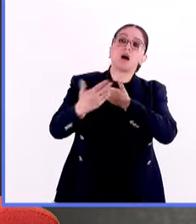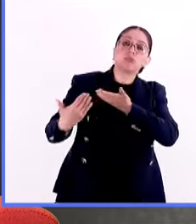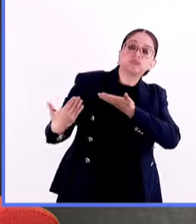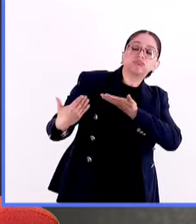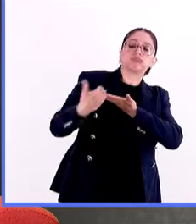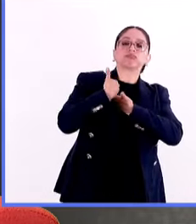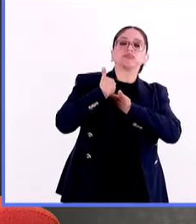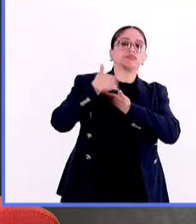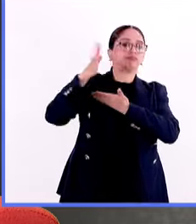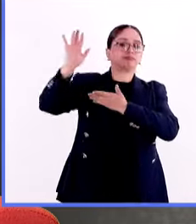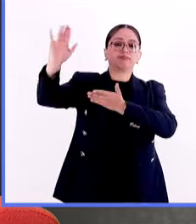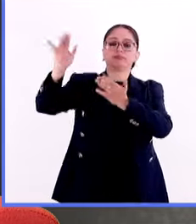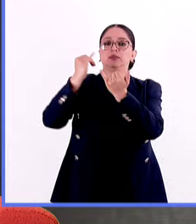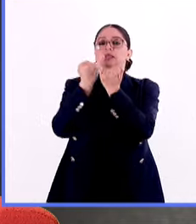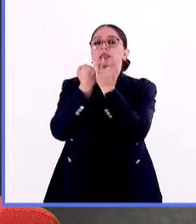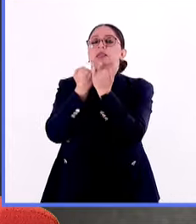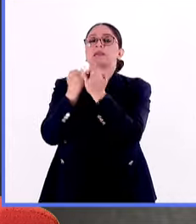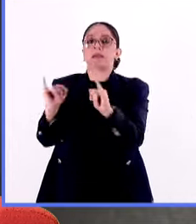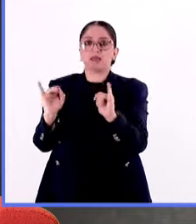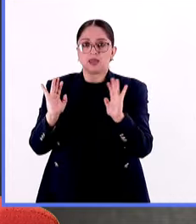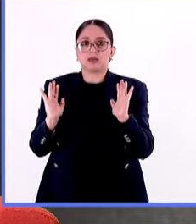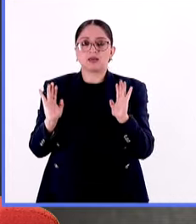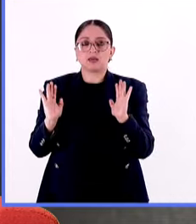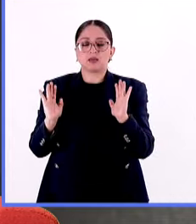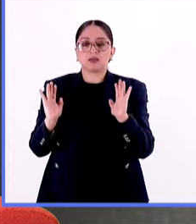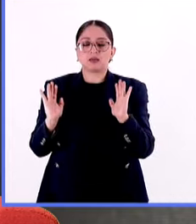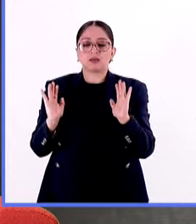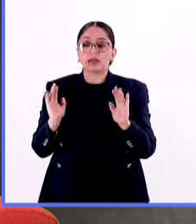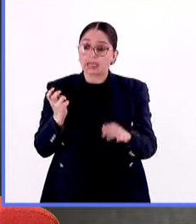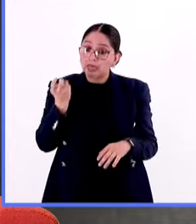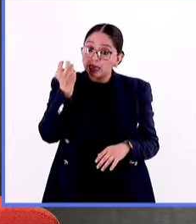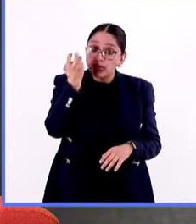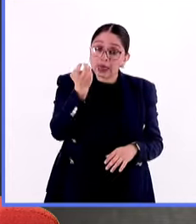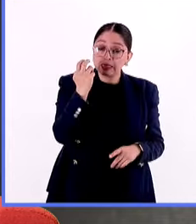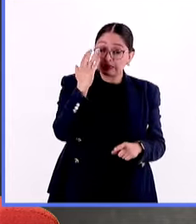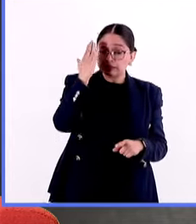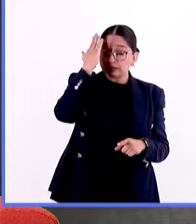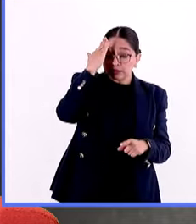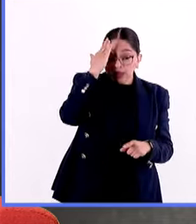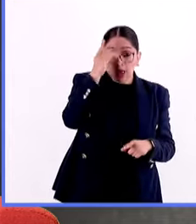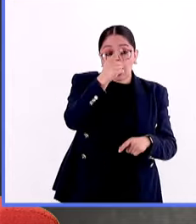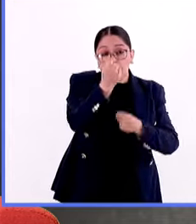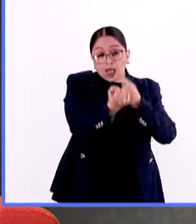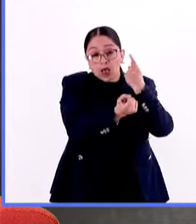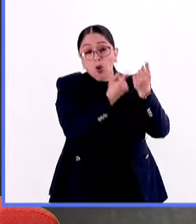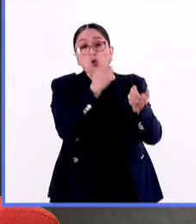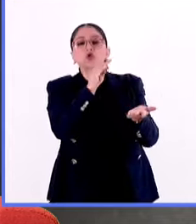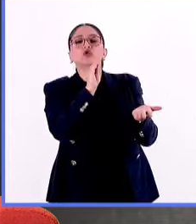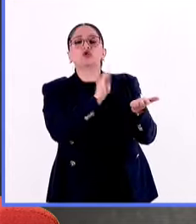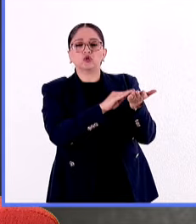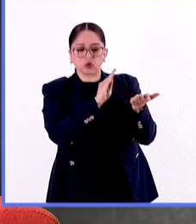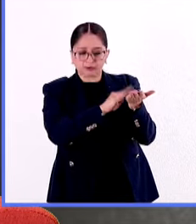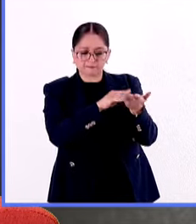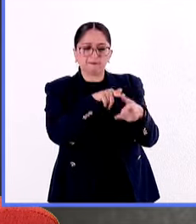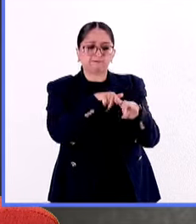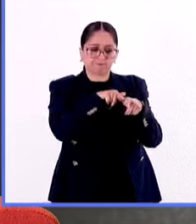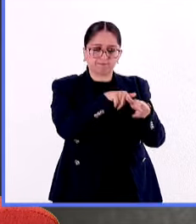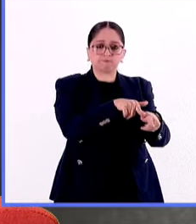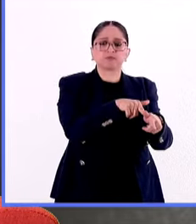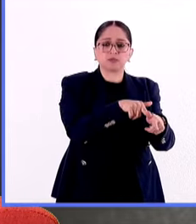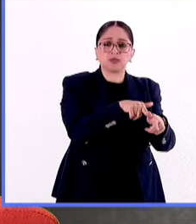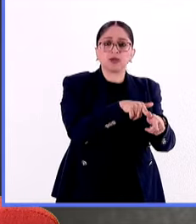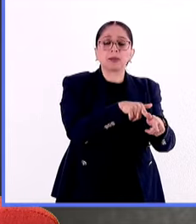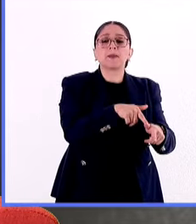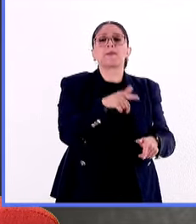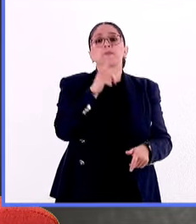o ejercer algún poder. Entonces, si te das cuenta, estos principios siguen vigentes, algunos de esos principios siguen vigentes, invitamos a